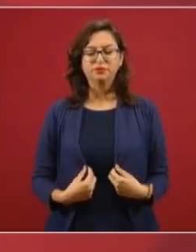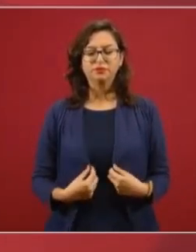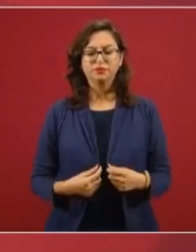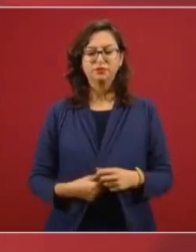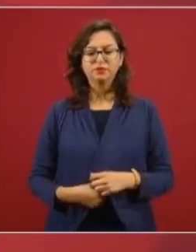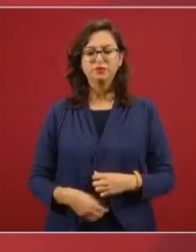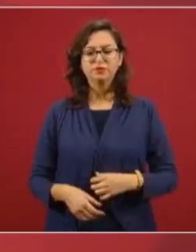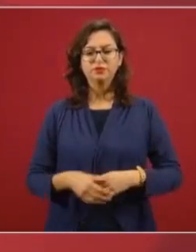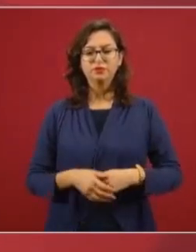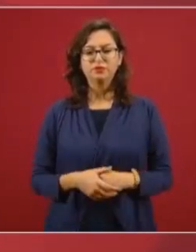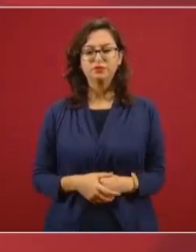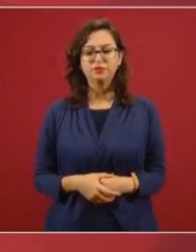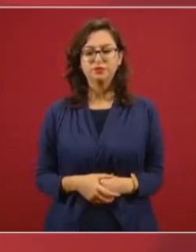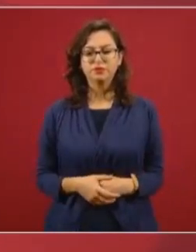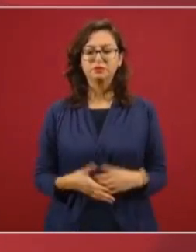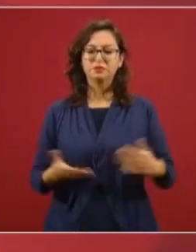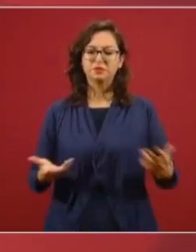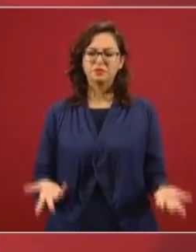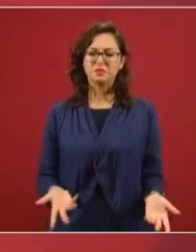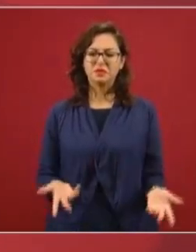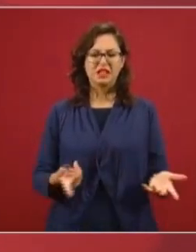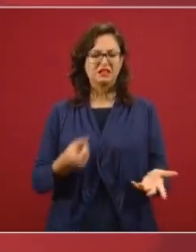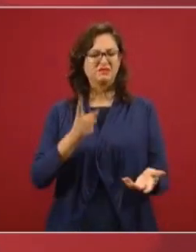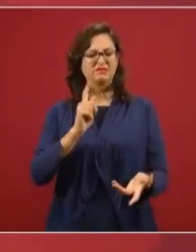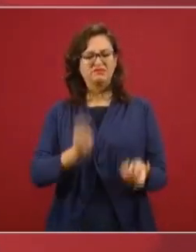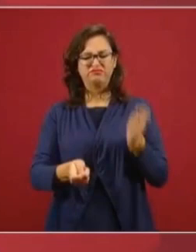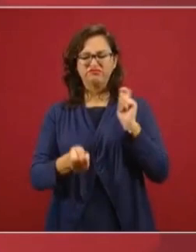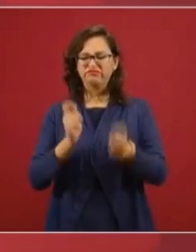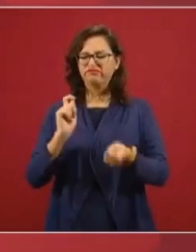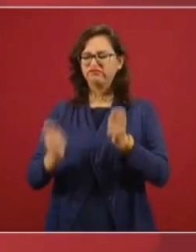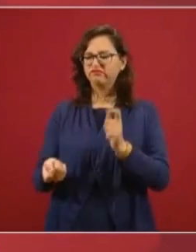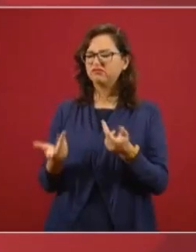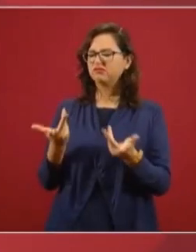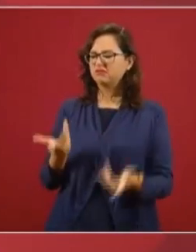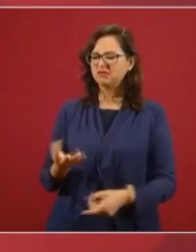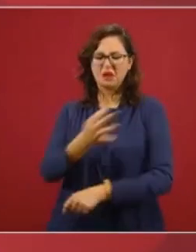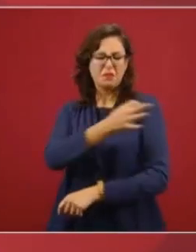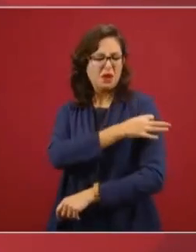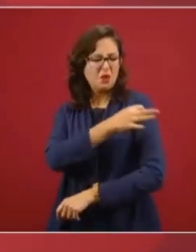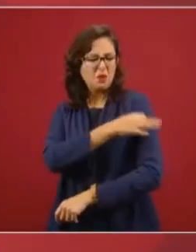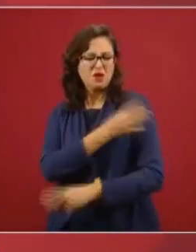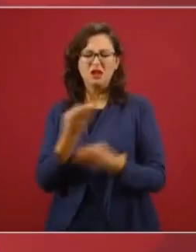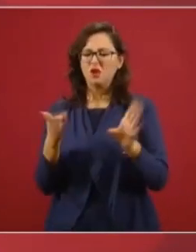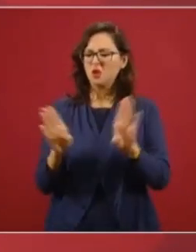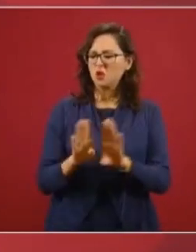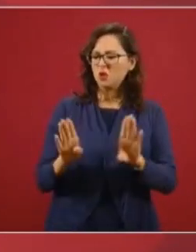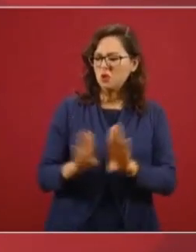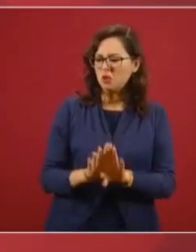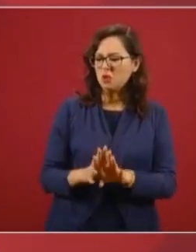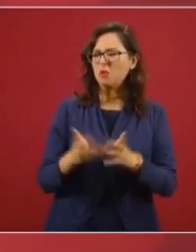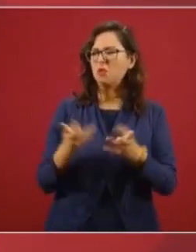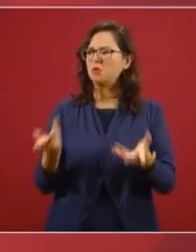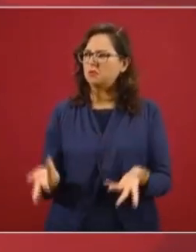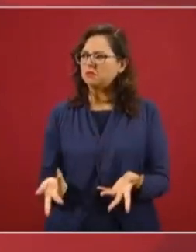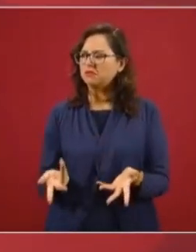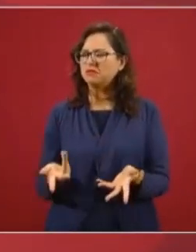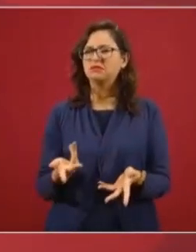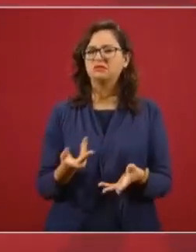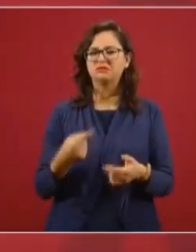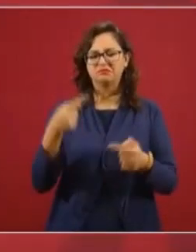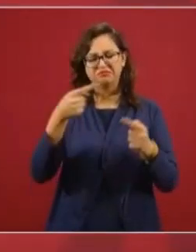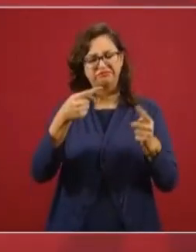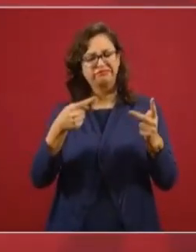Los formenores, los detalles sobre cómo se va a tener esta vacuna,